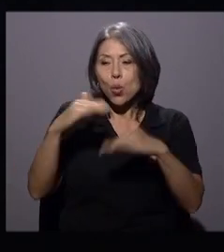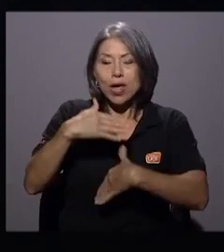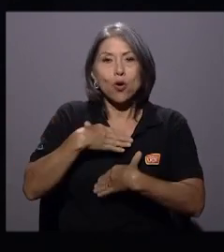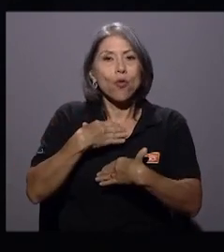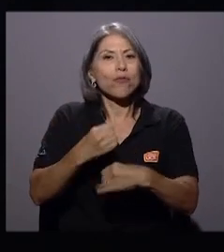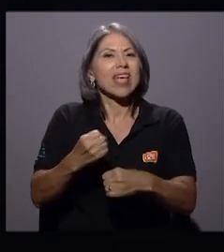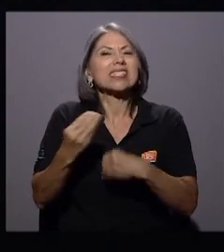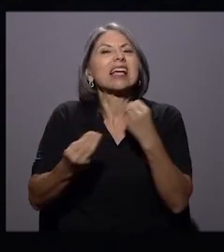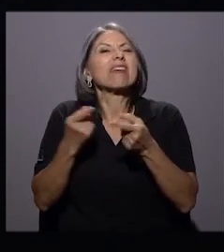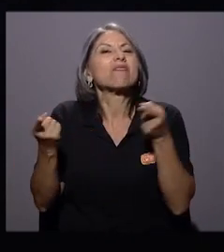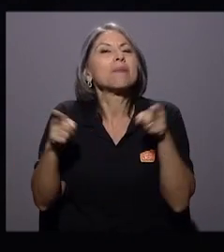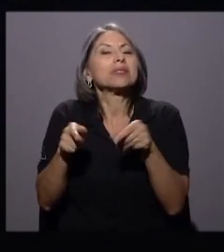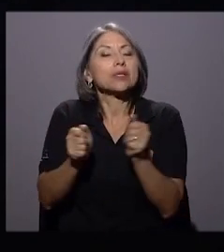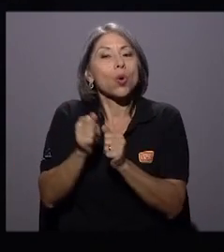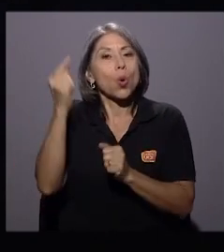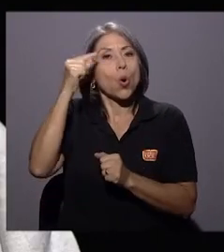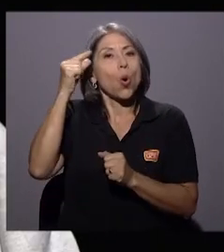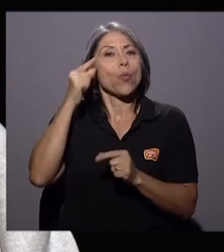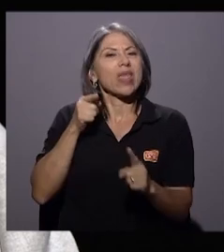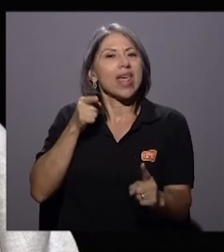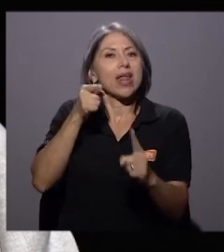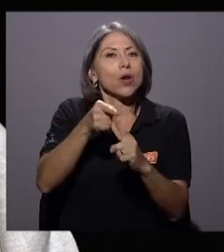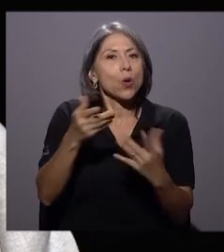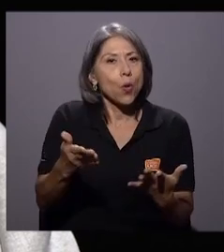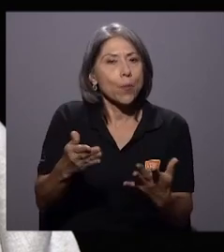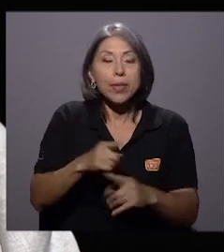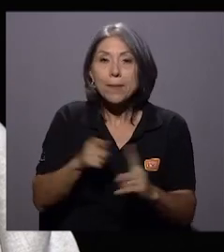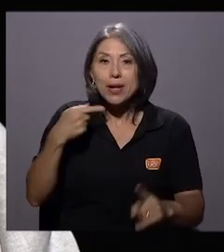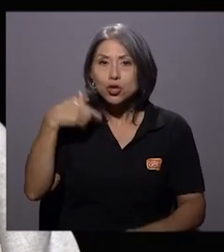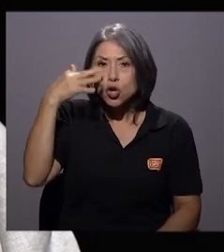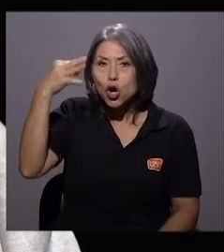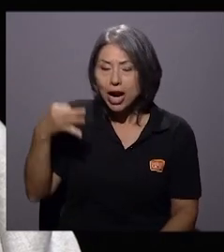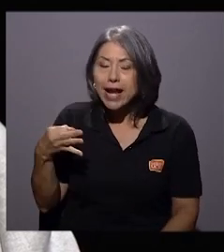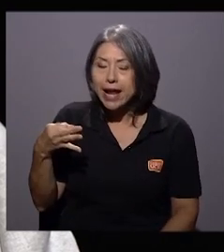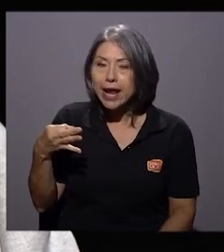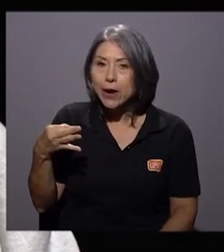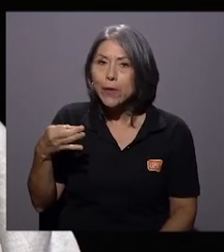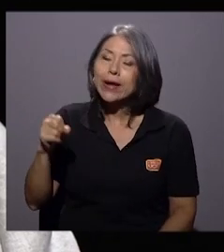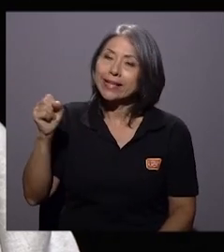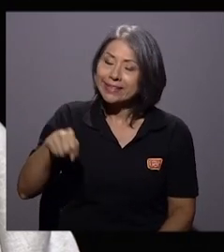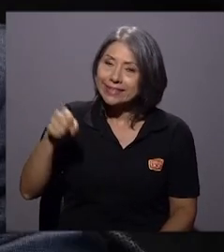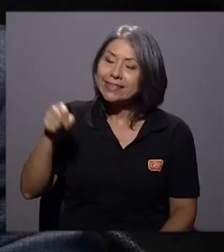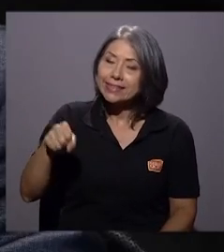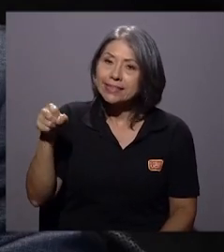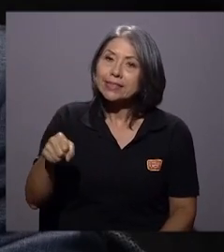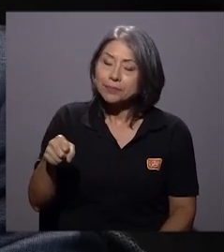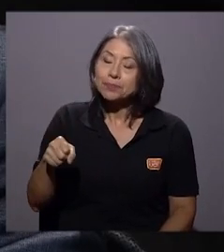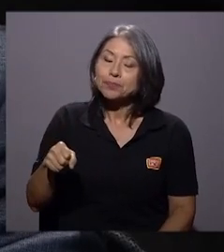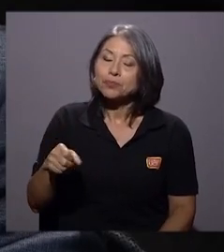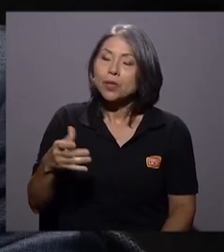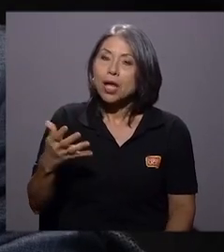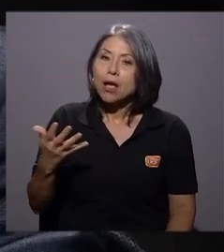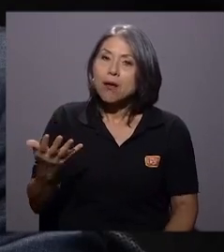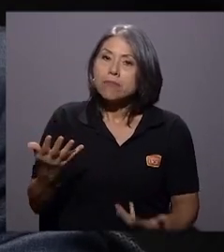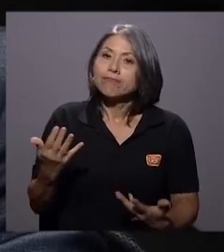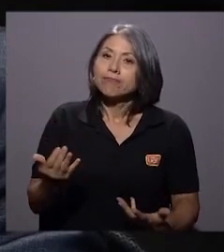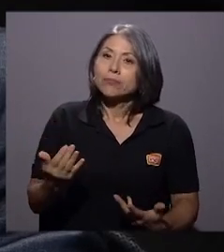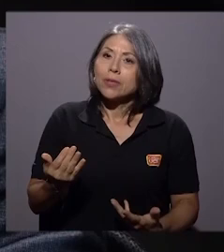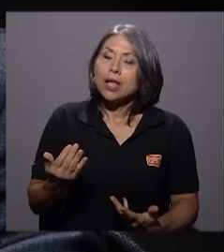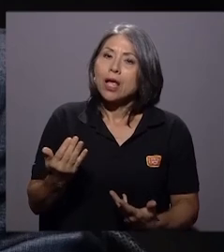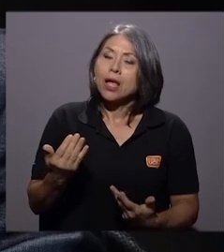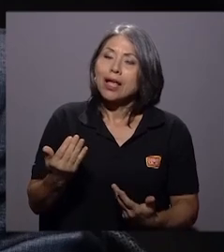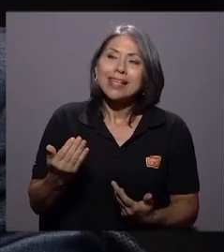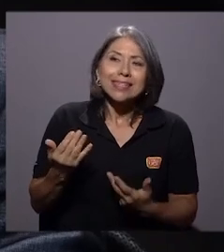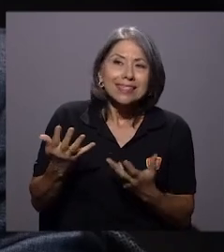Sin embargo, yo creo que por el fondo hubo efectivamente un dolo